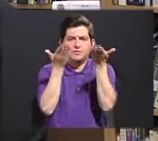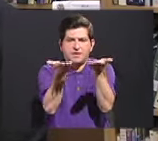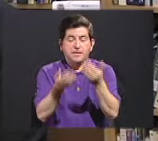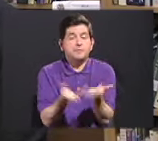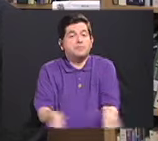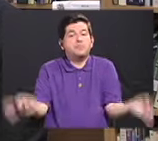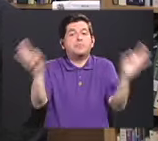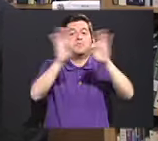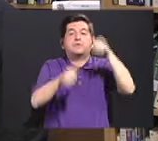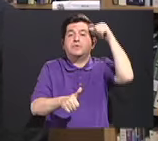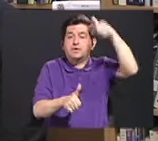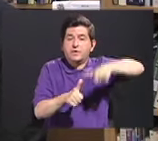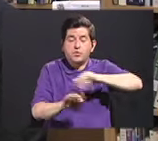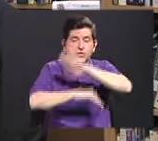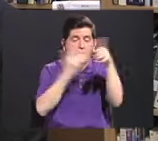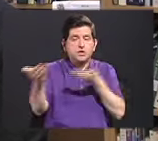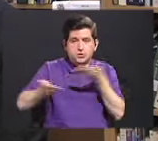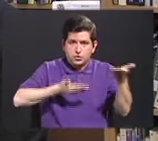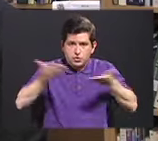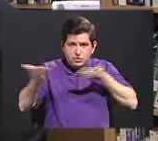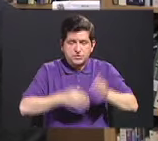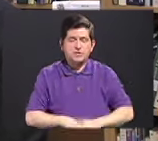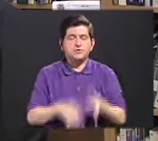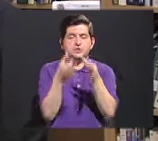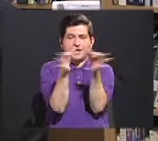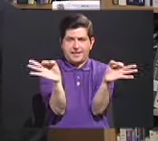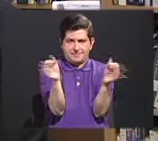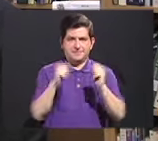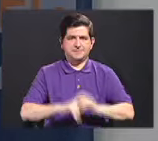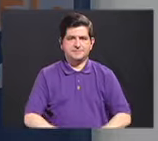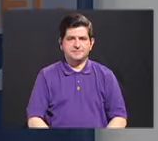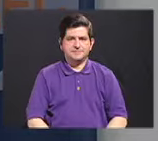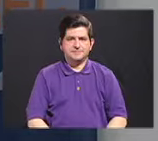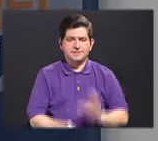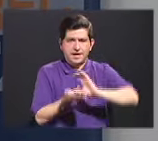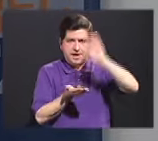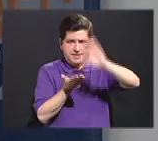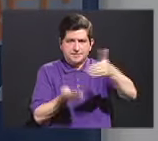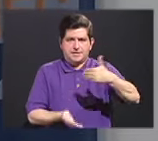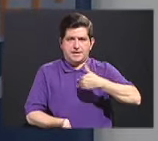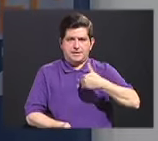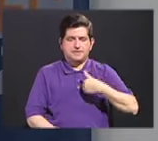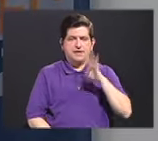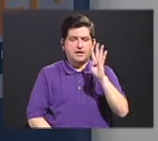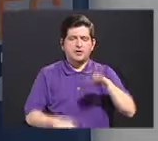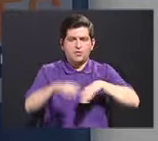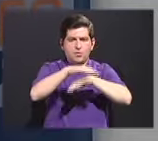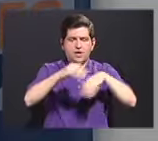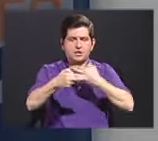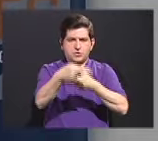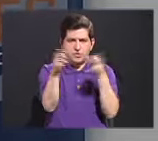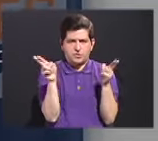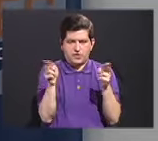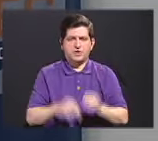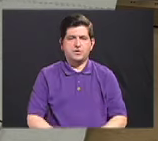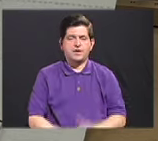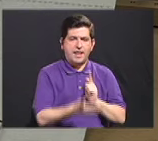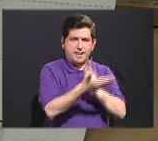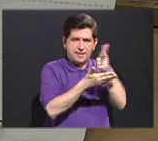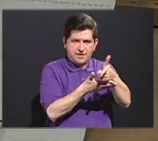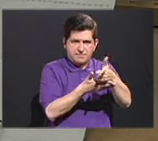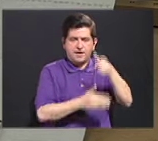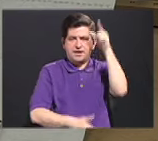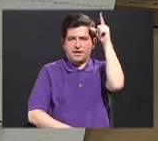entrega. Importante recordar que todos nuestros servicios son gratuitos. El CENEREC cuenta además con cuatro sedes regionales